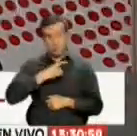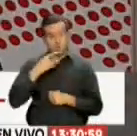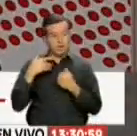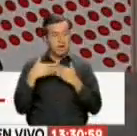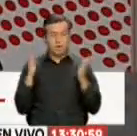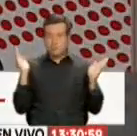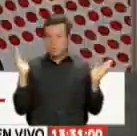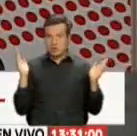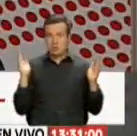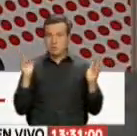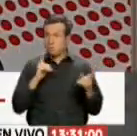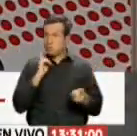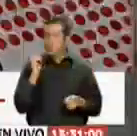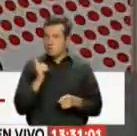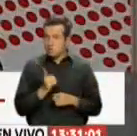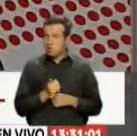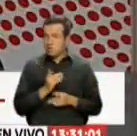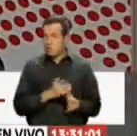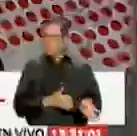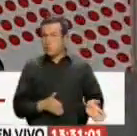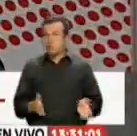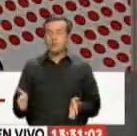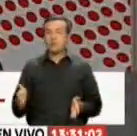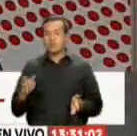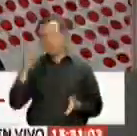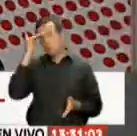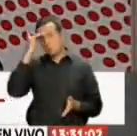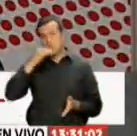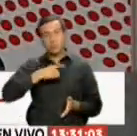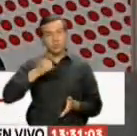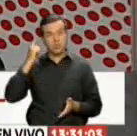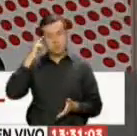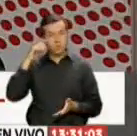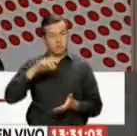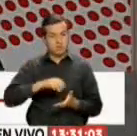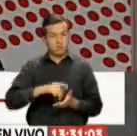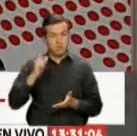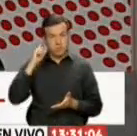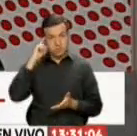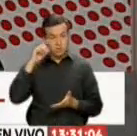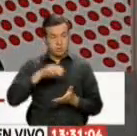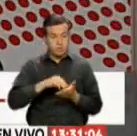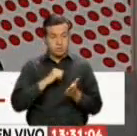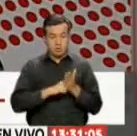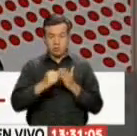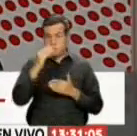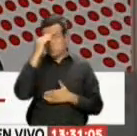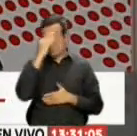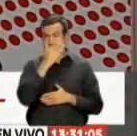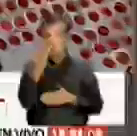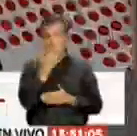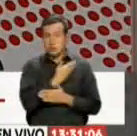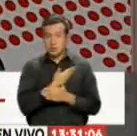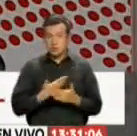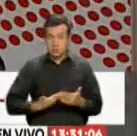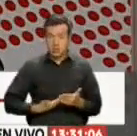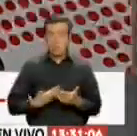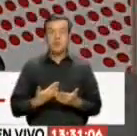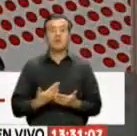reapertura Por supuesto Que es Una decisión Del gobierno Pero el gobierno Y el ministerio de educación El presidente Está